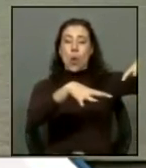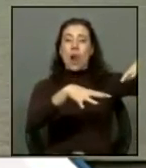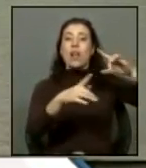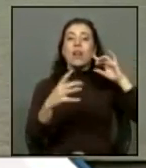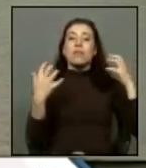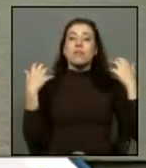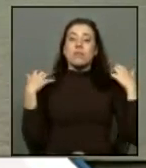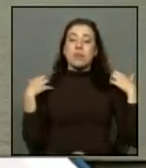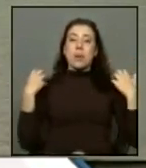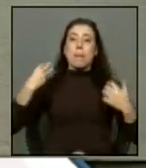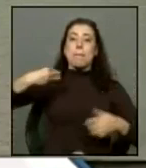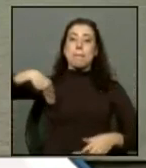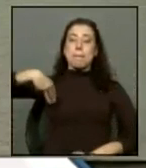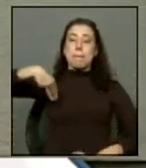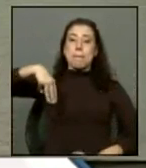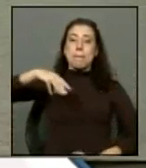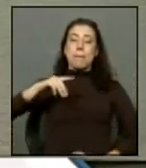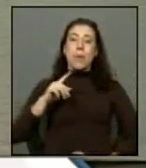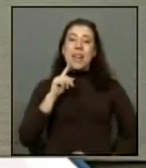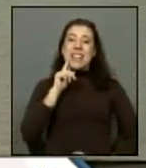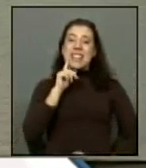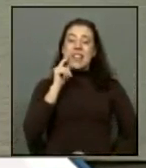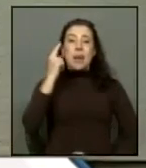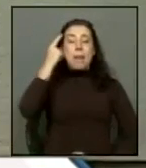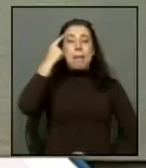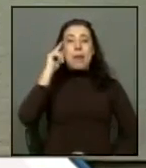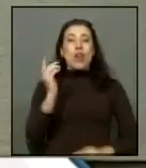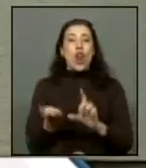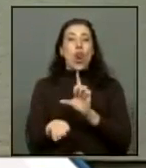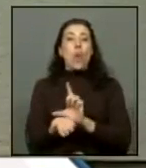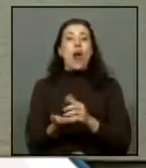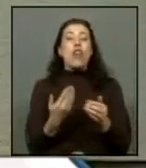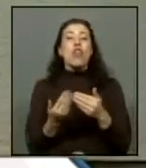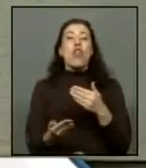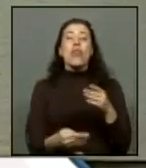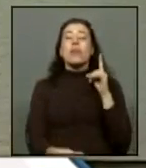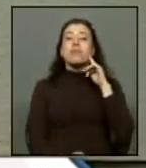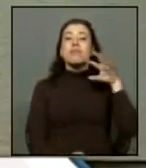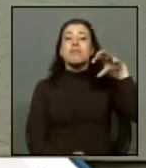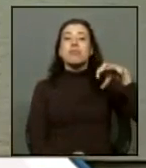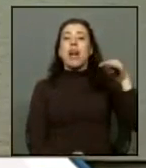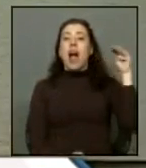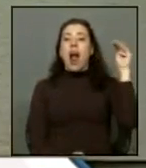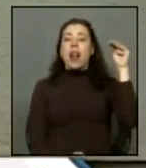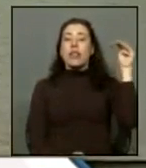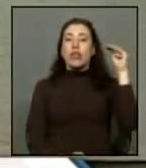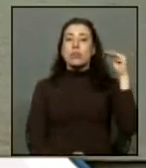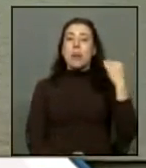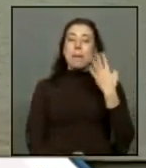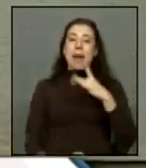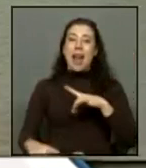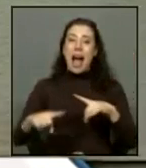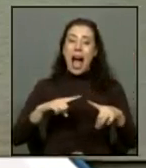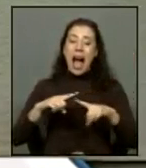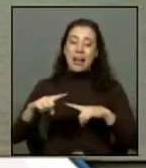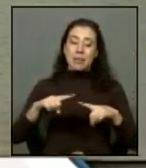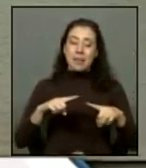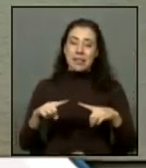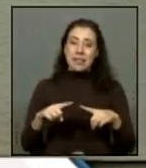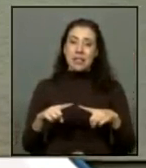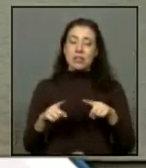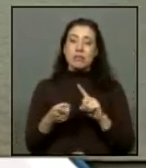administrado por la Municipalidad de Iquique, pero ubicado en la Comuna de Alto Hospicio. La mala administración y su ubicación